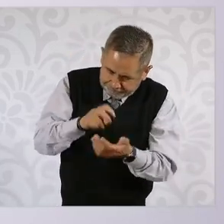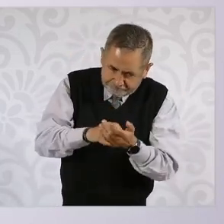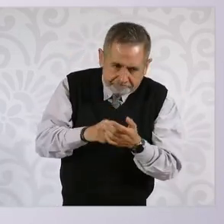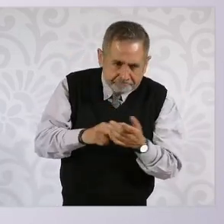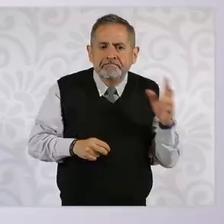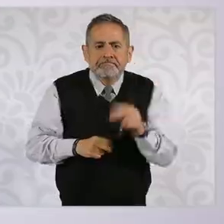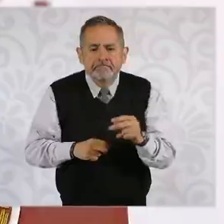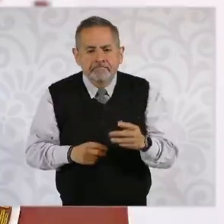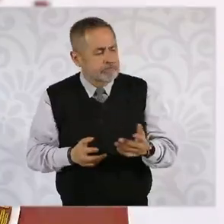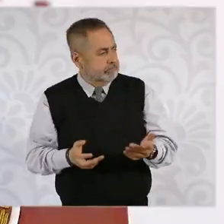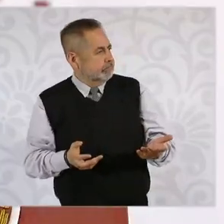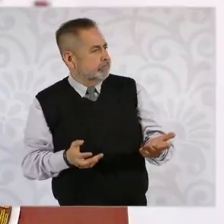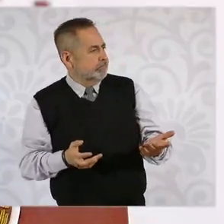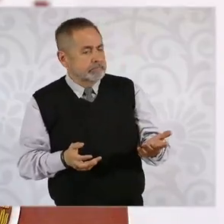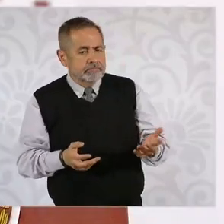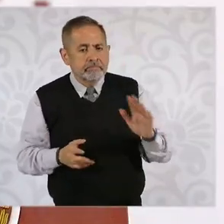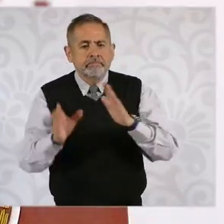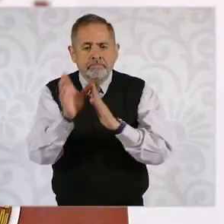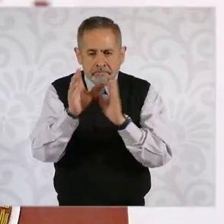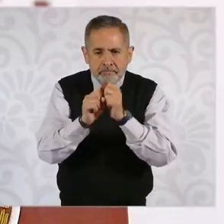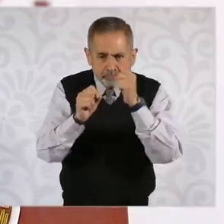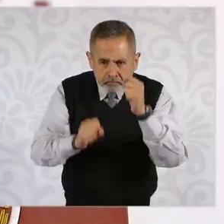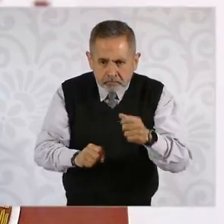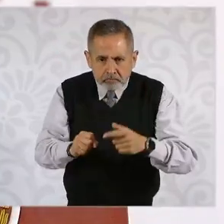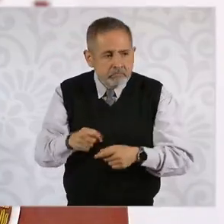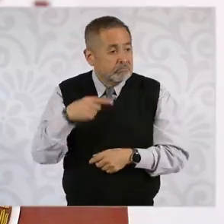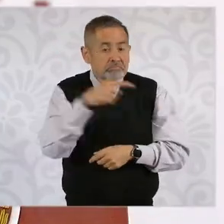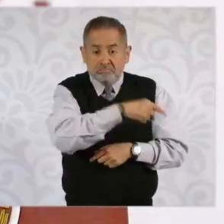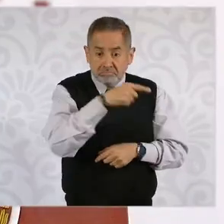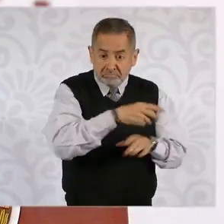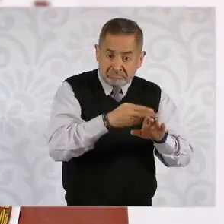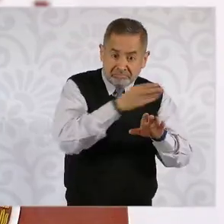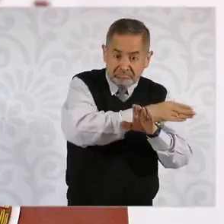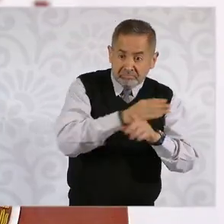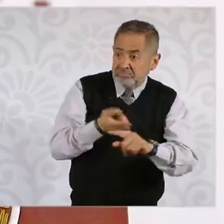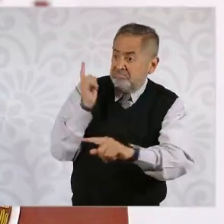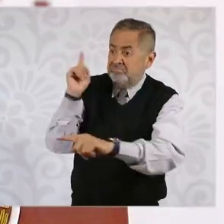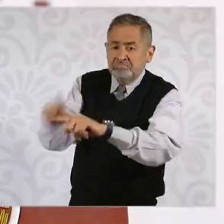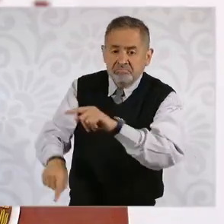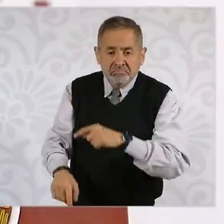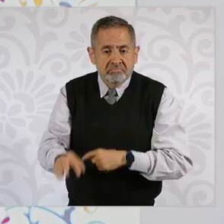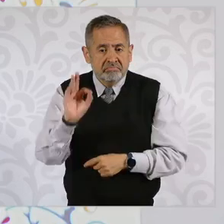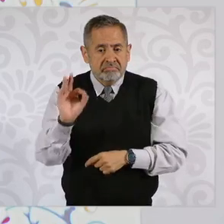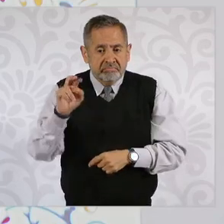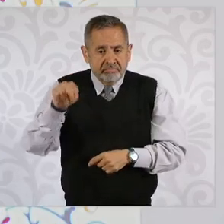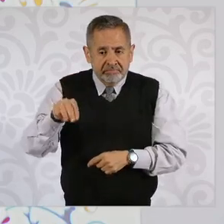Se reformó la Constitución para privatizar los ferrocarriles,